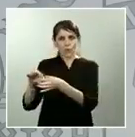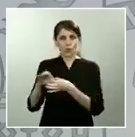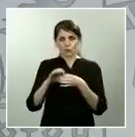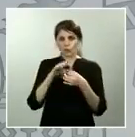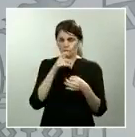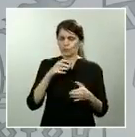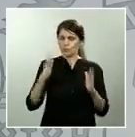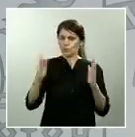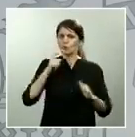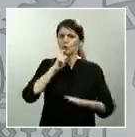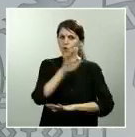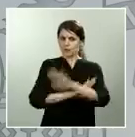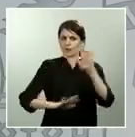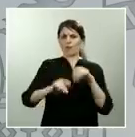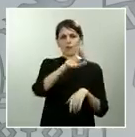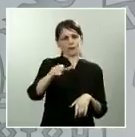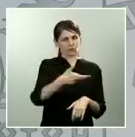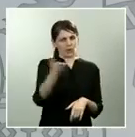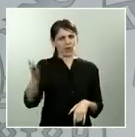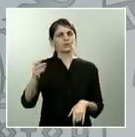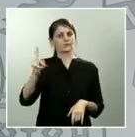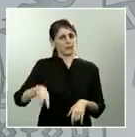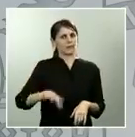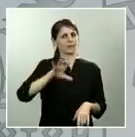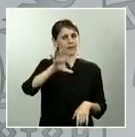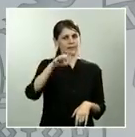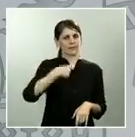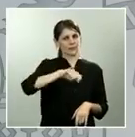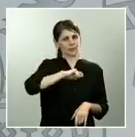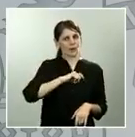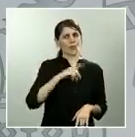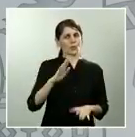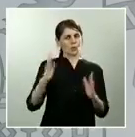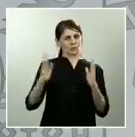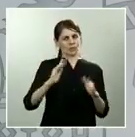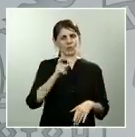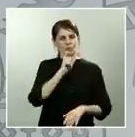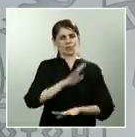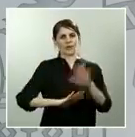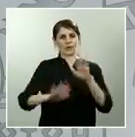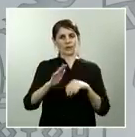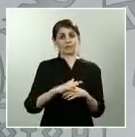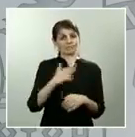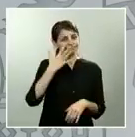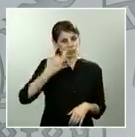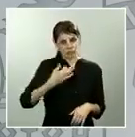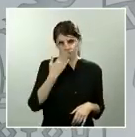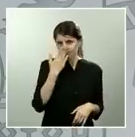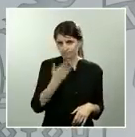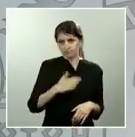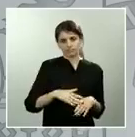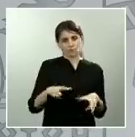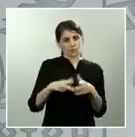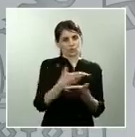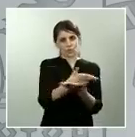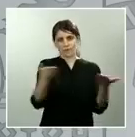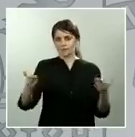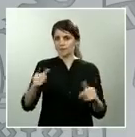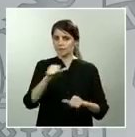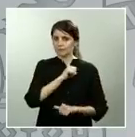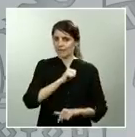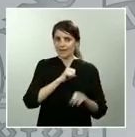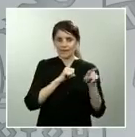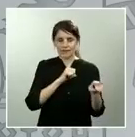creemos que es lo que esperan toda la ciudadanía, que es lo que nos dicen y lo que nos piden a través de los comentarios, de las